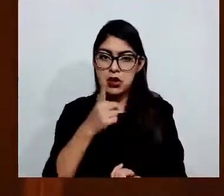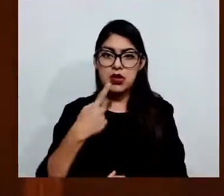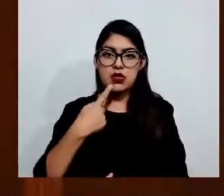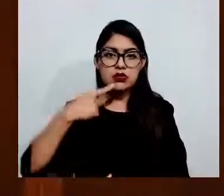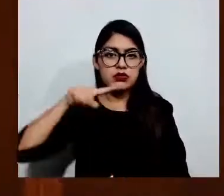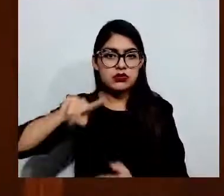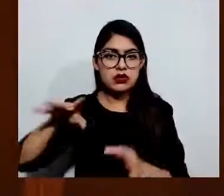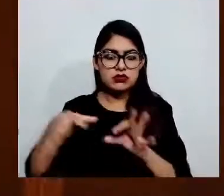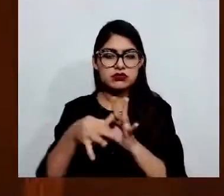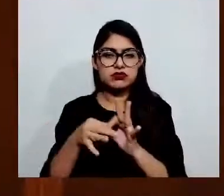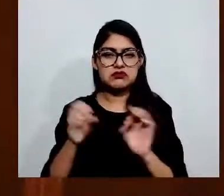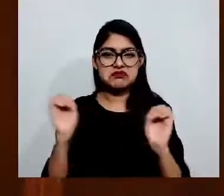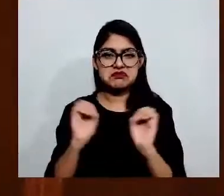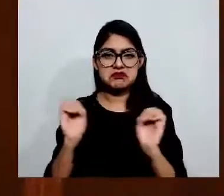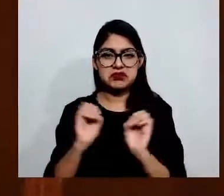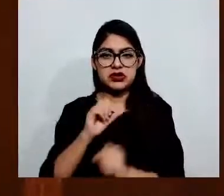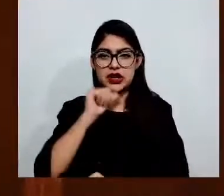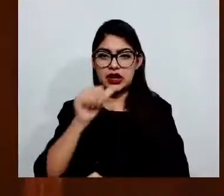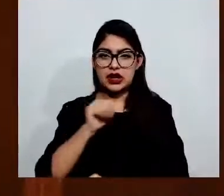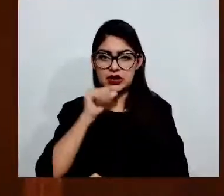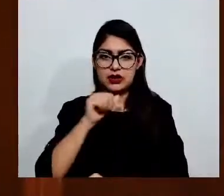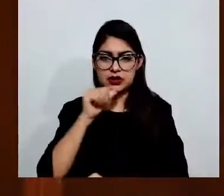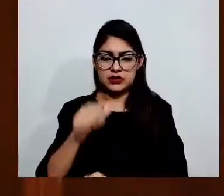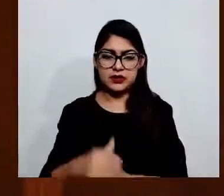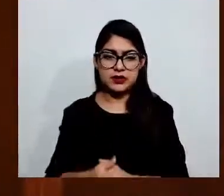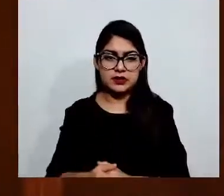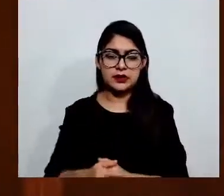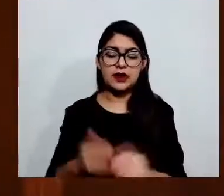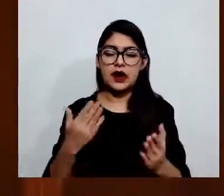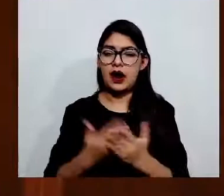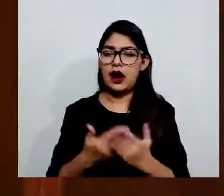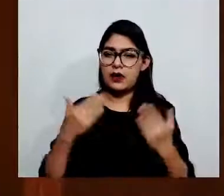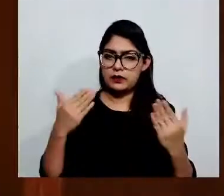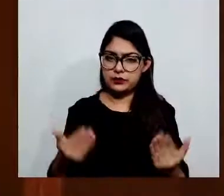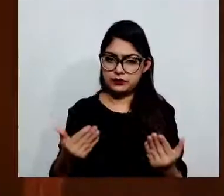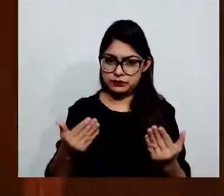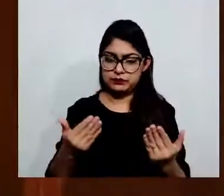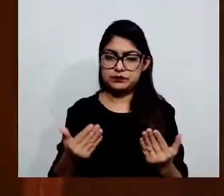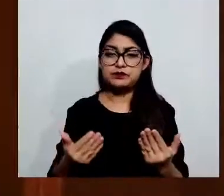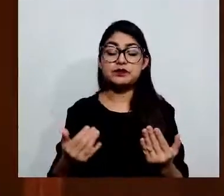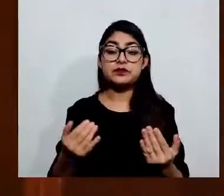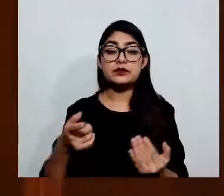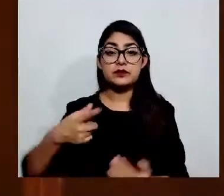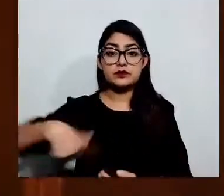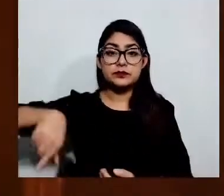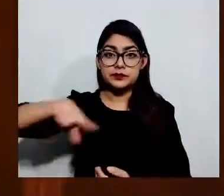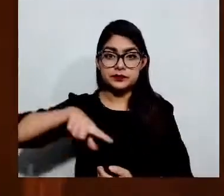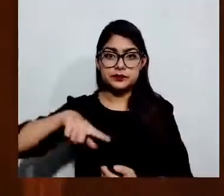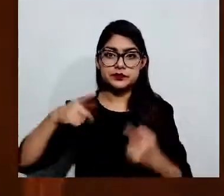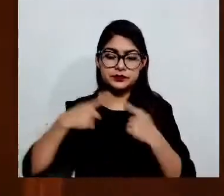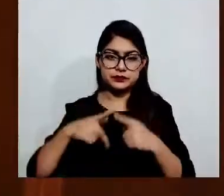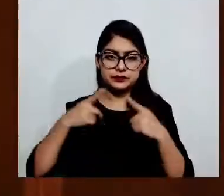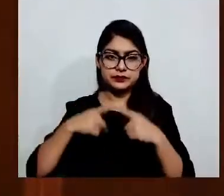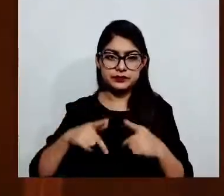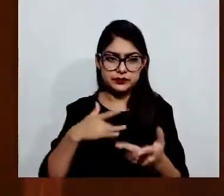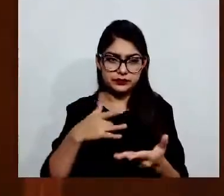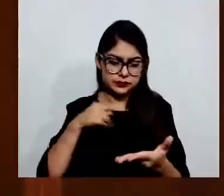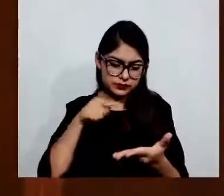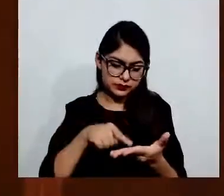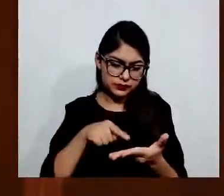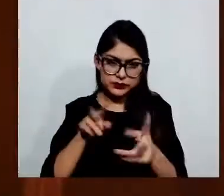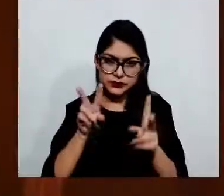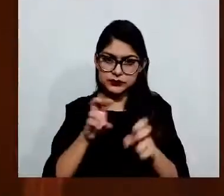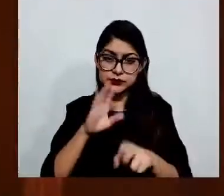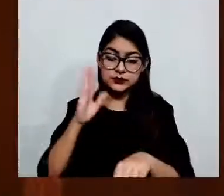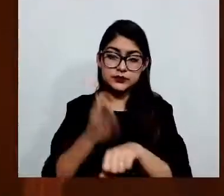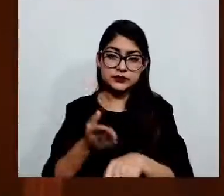Aunado lo anterior, no deben obviarse que este tipo de penal en los códices penales del